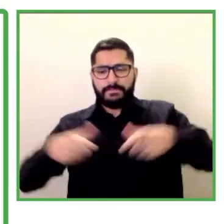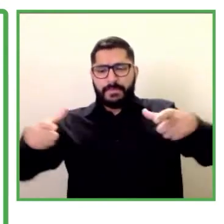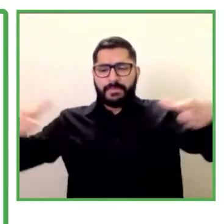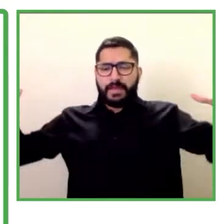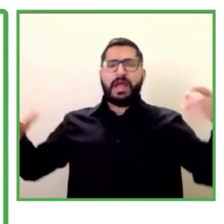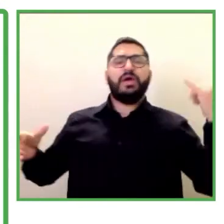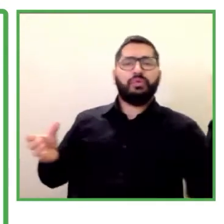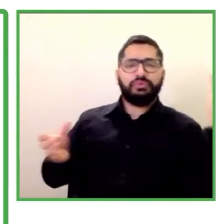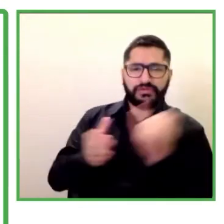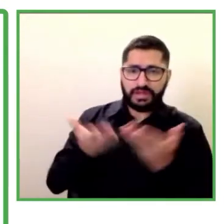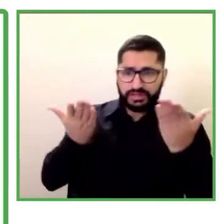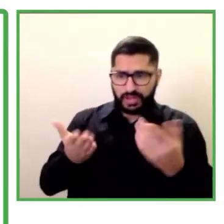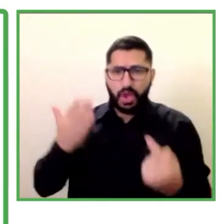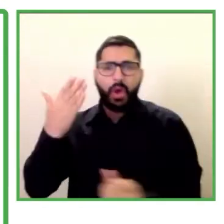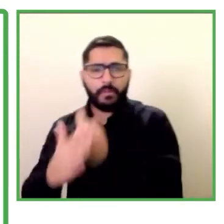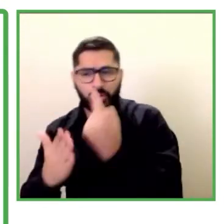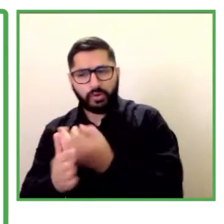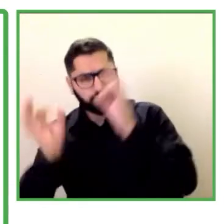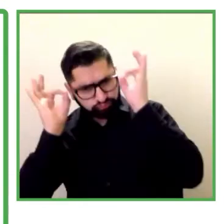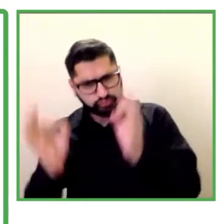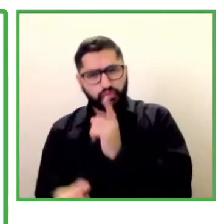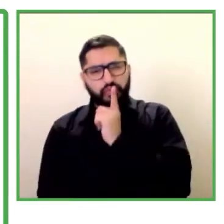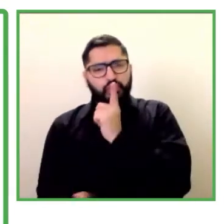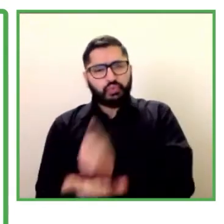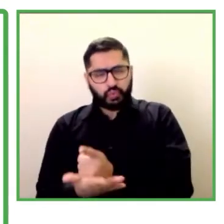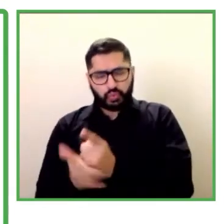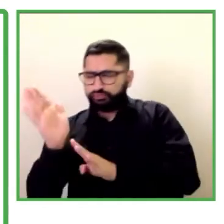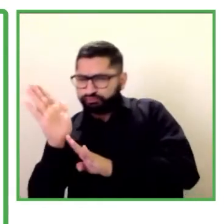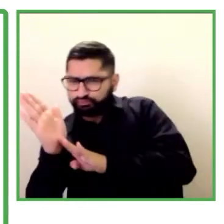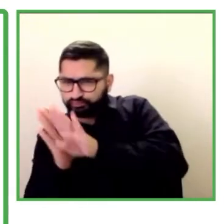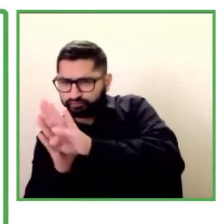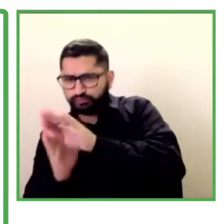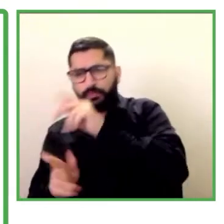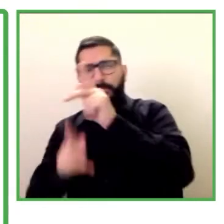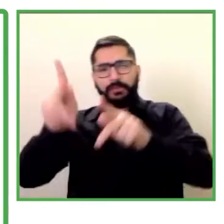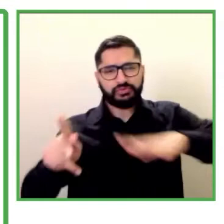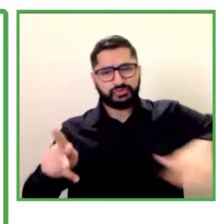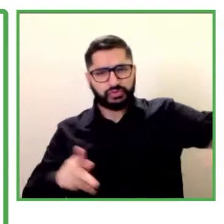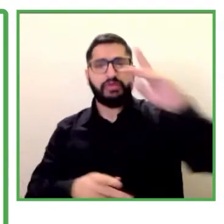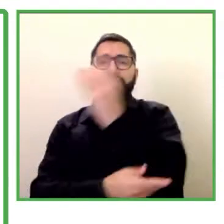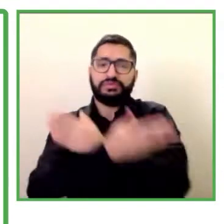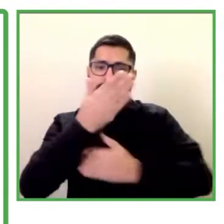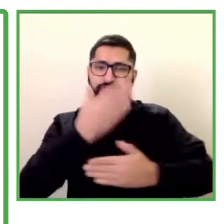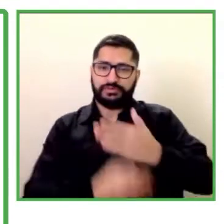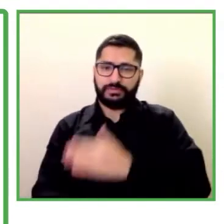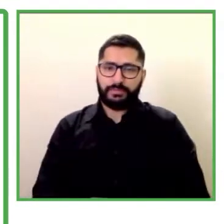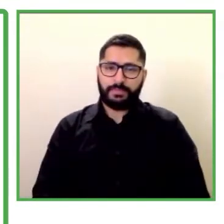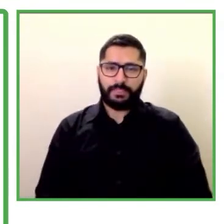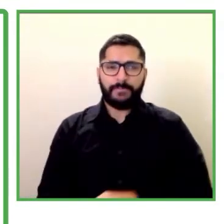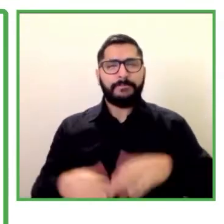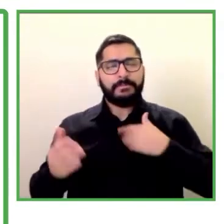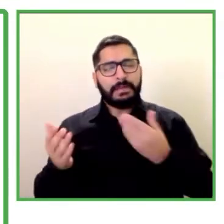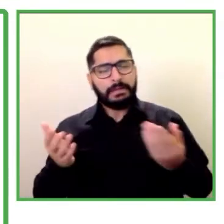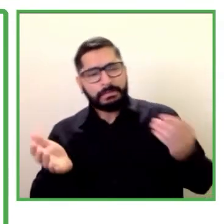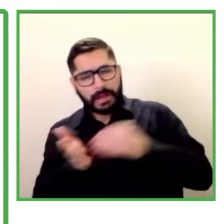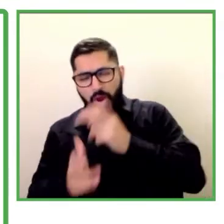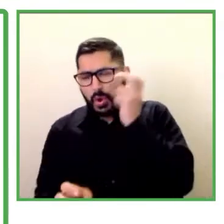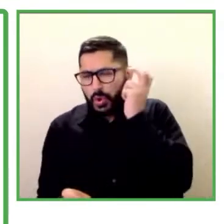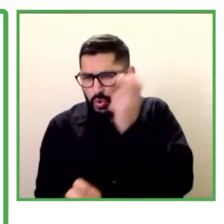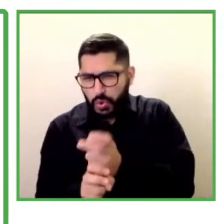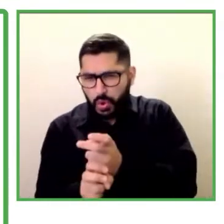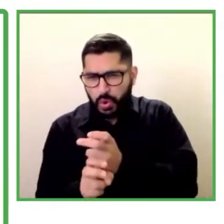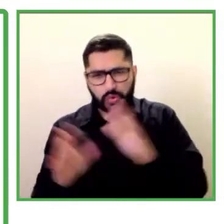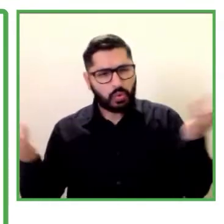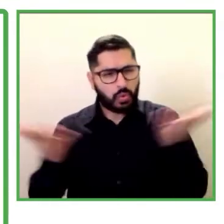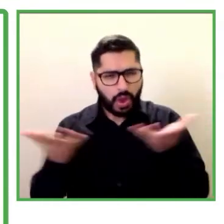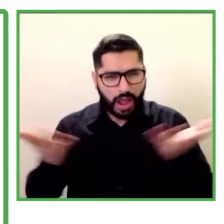a las personas con discapacidad lo más complicado lo más y complejo que son tomar las acciones